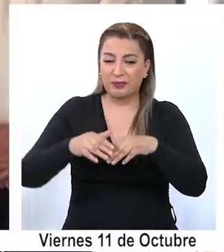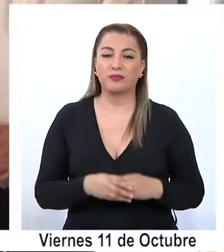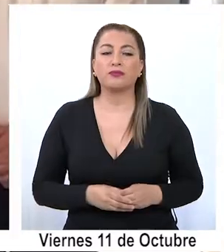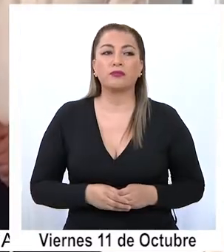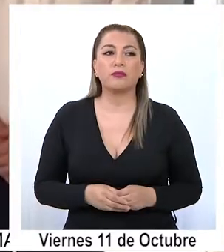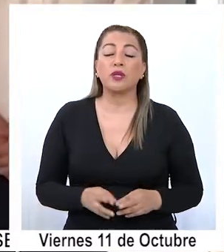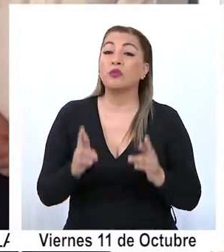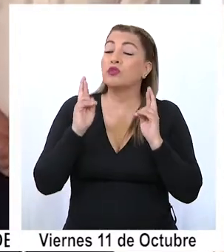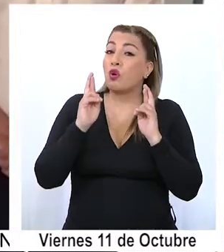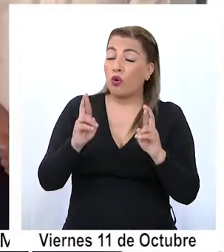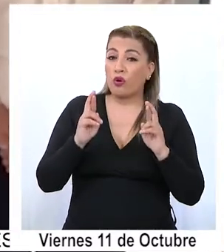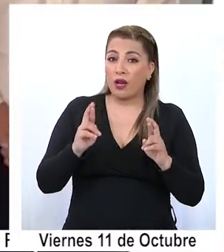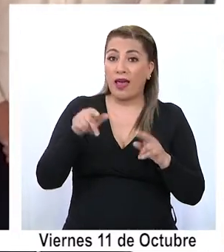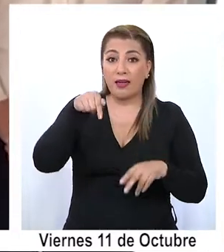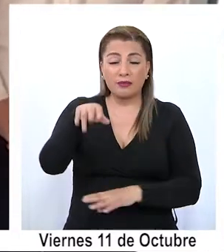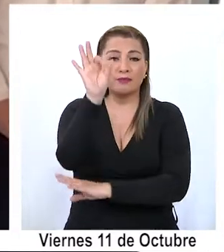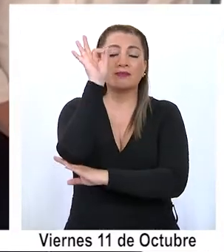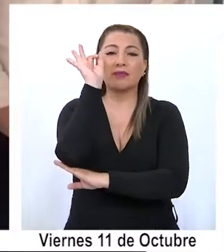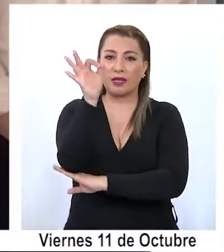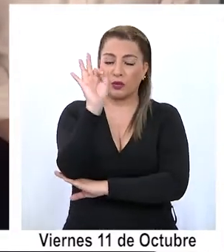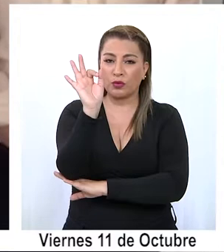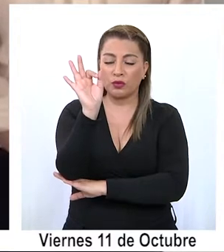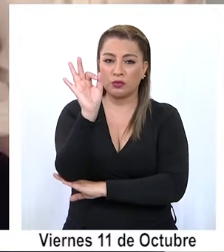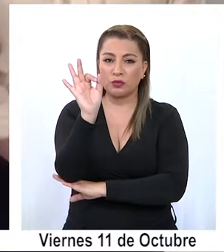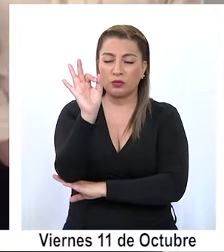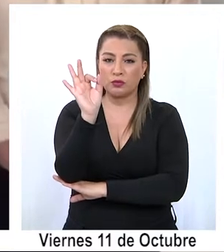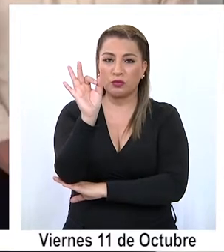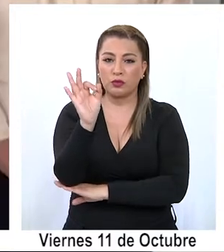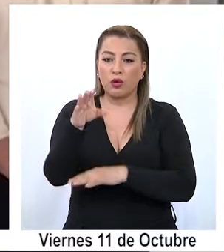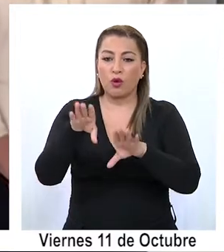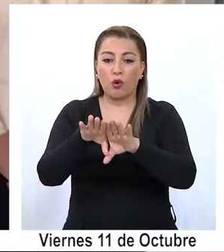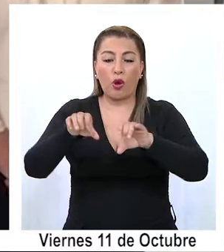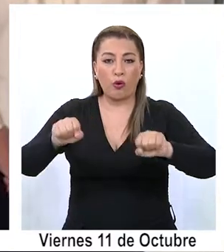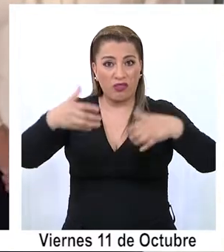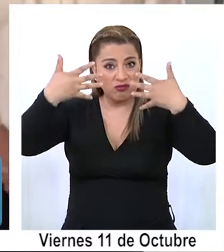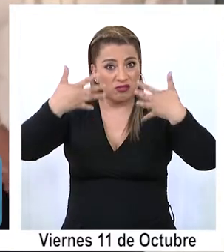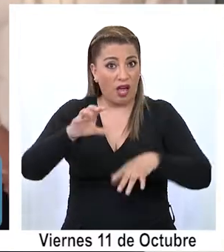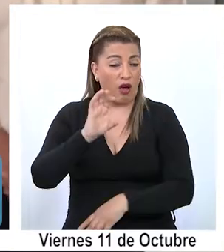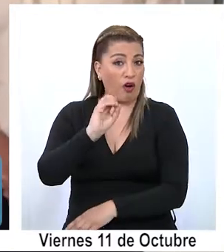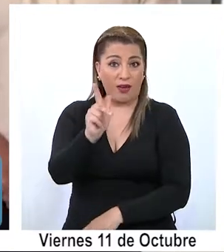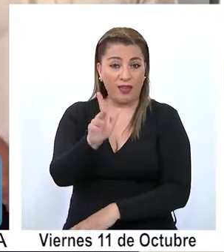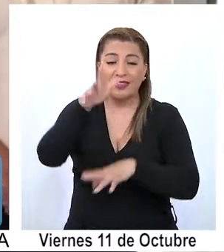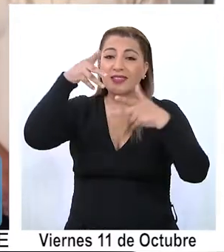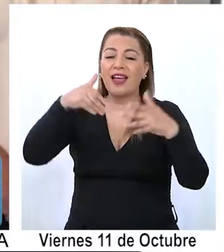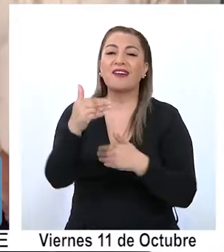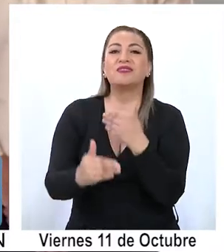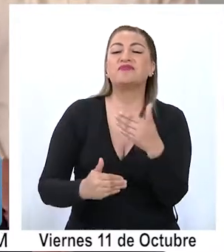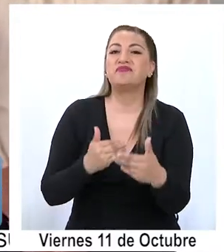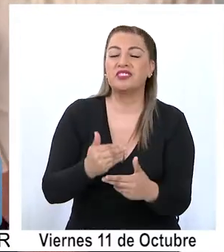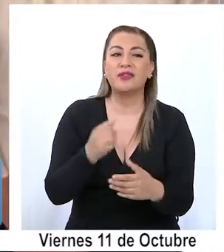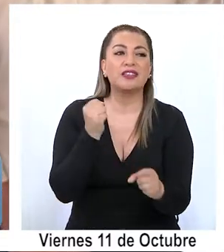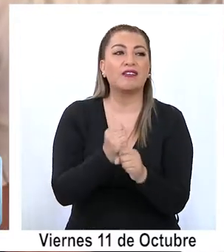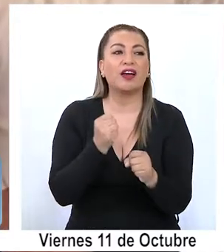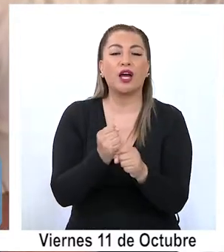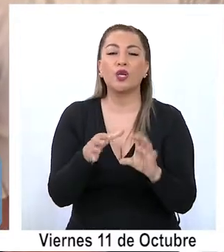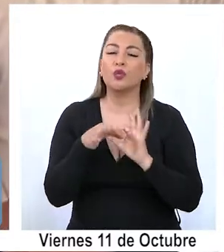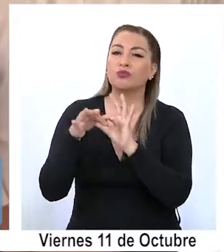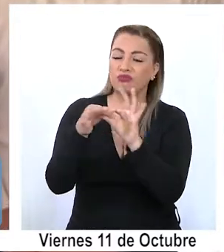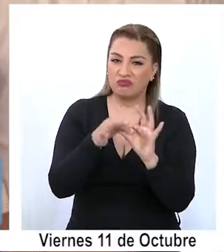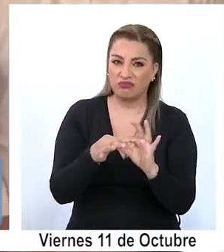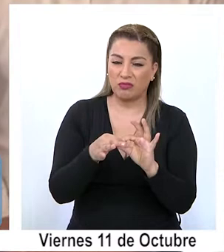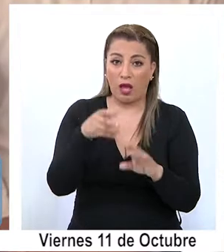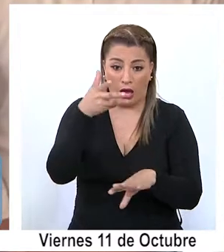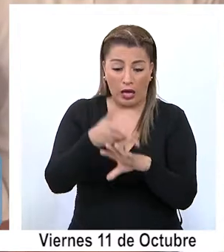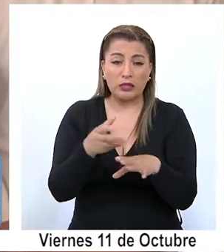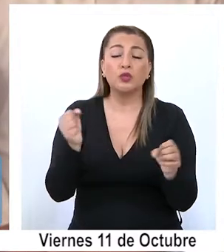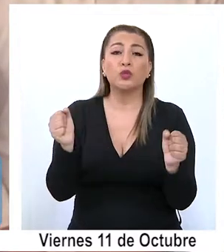Ojalá que esta reunión, con los cuerpos que ya están ok, salgamos adelante y trabajemos en equipo. Porque hay que sacar